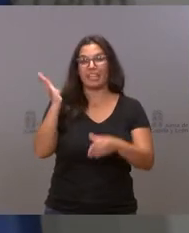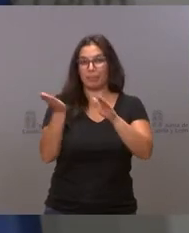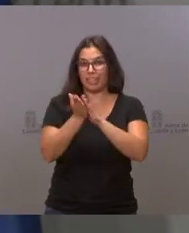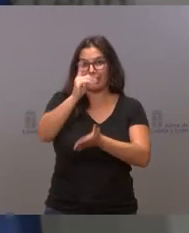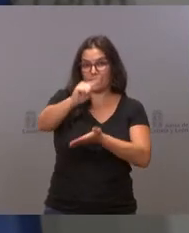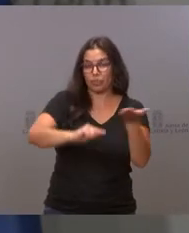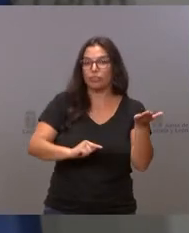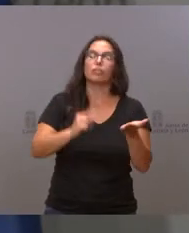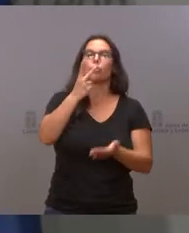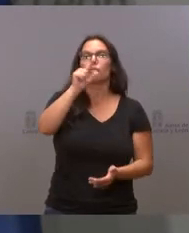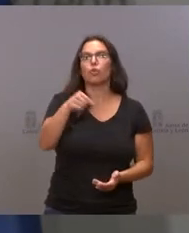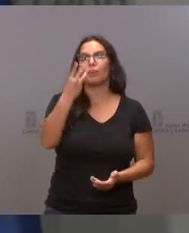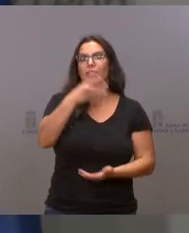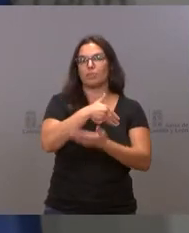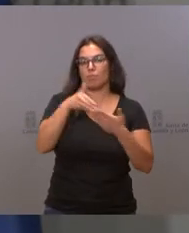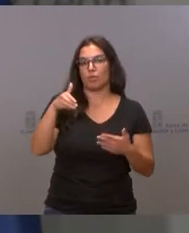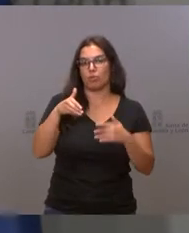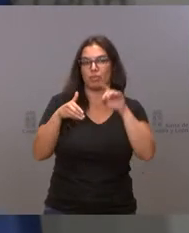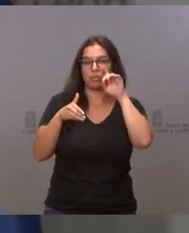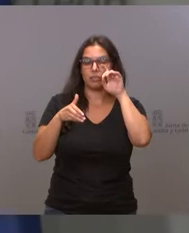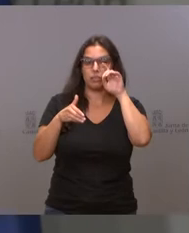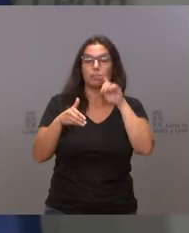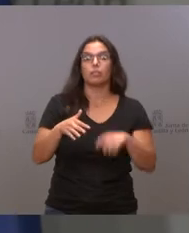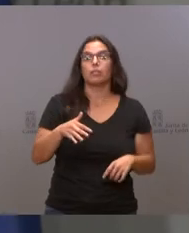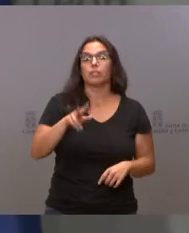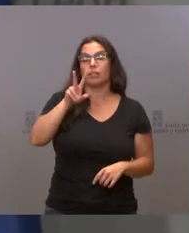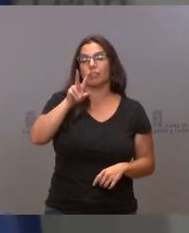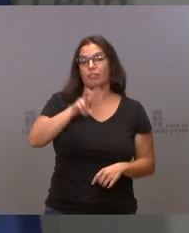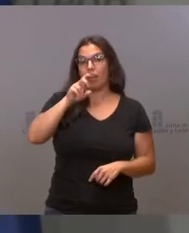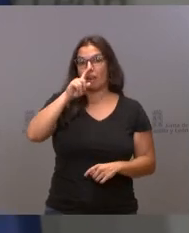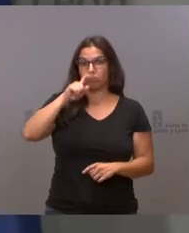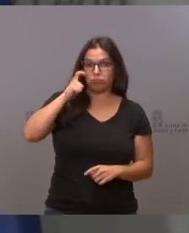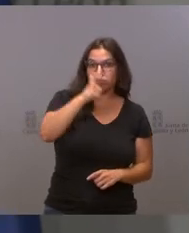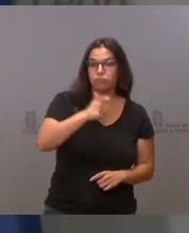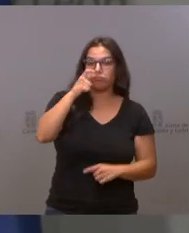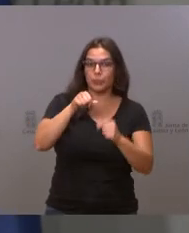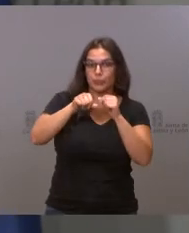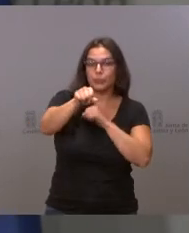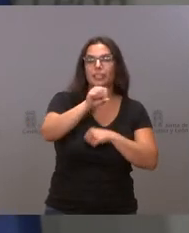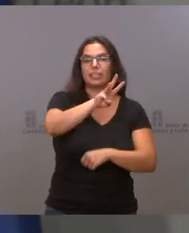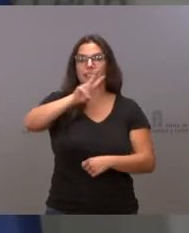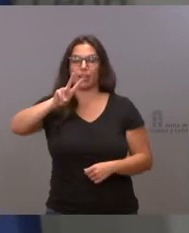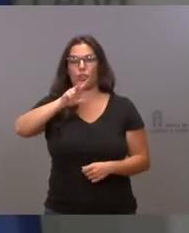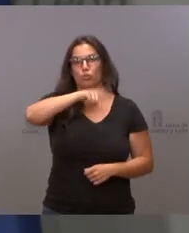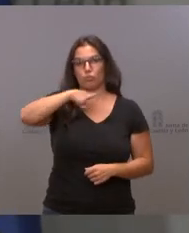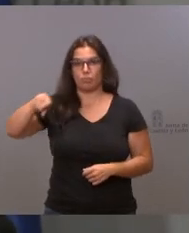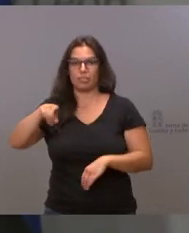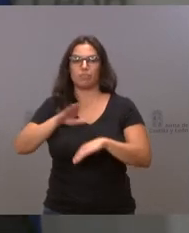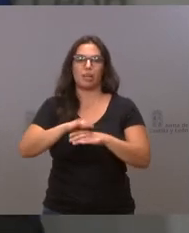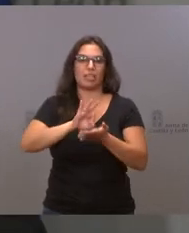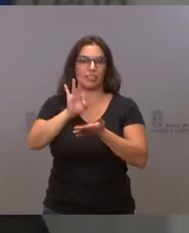he dicho, de 2,3 millones y con una vigencia de 32 meses para la licitación de este servicio de lavandería.